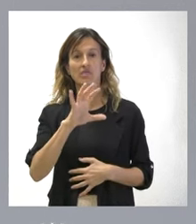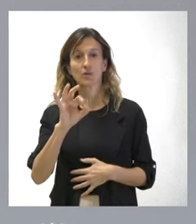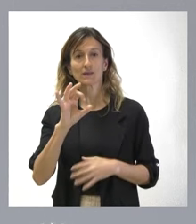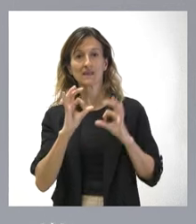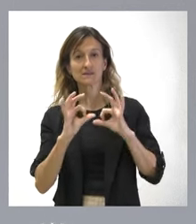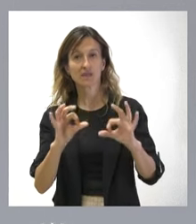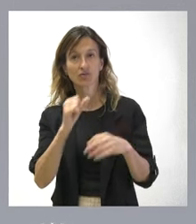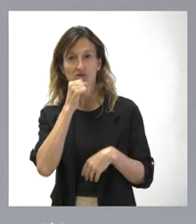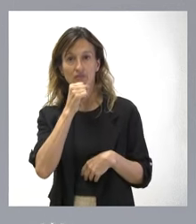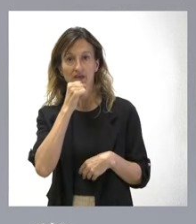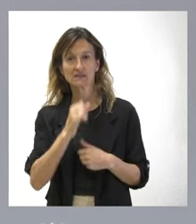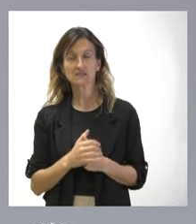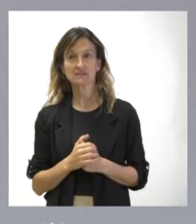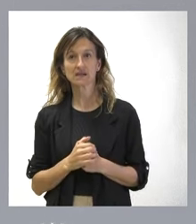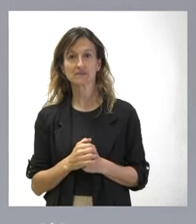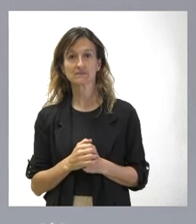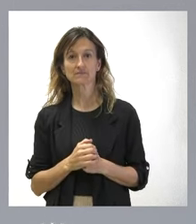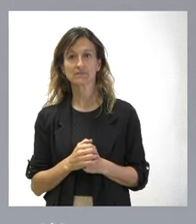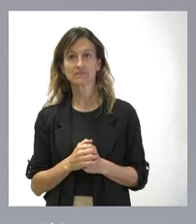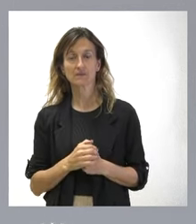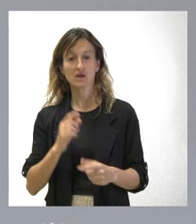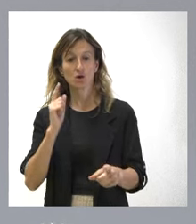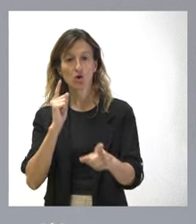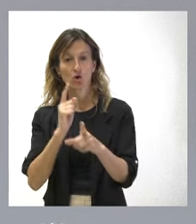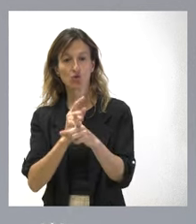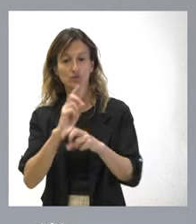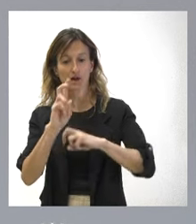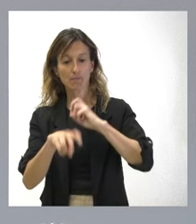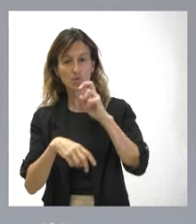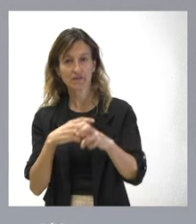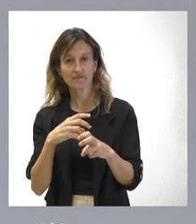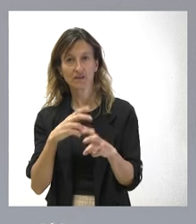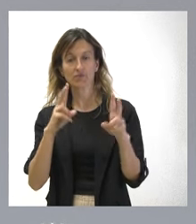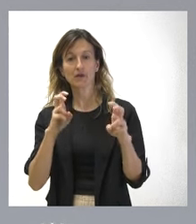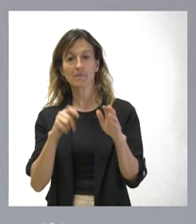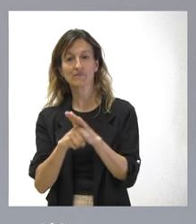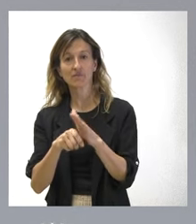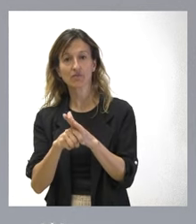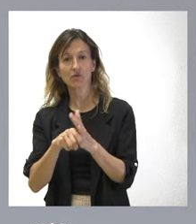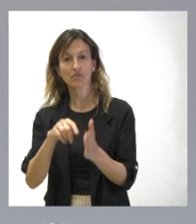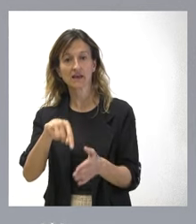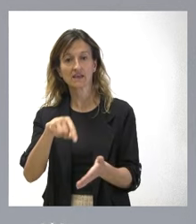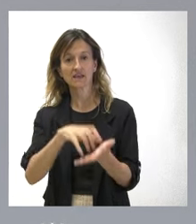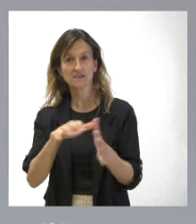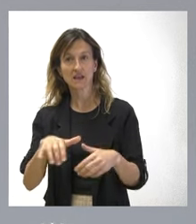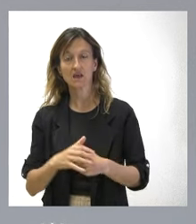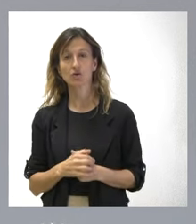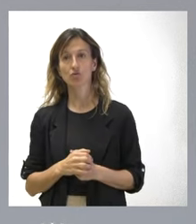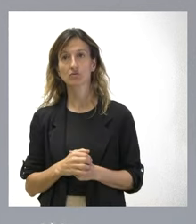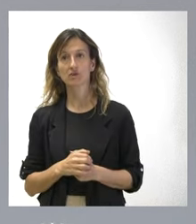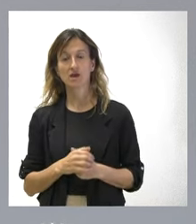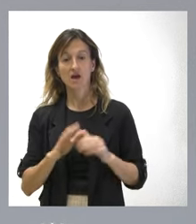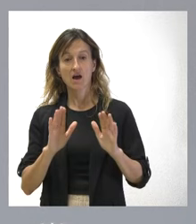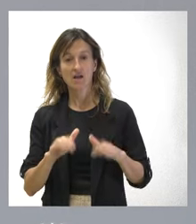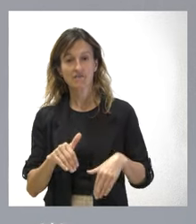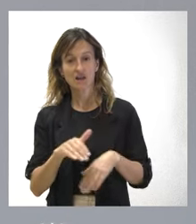socialistas del Senado contra la modificación que hicimos de la financiación local aquí en Castilla y León y que fue ganado por